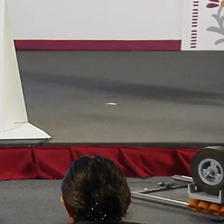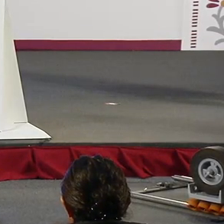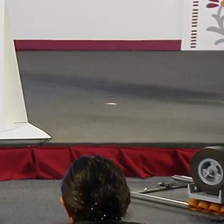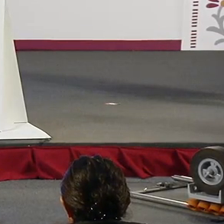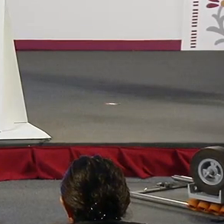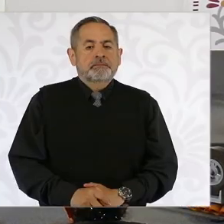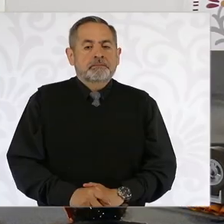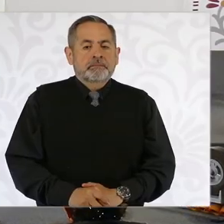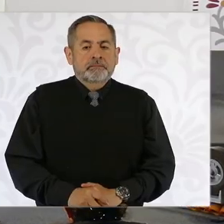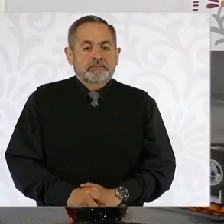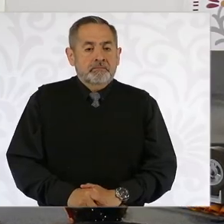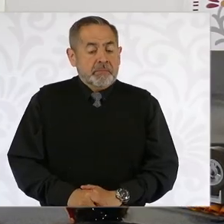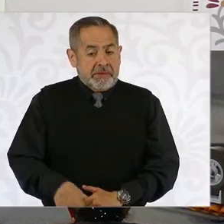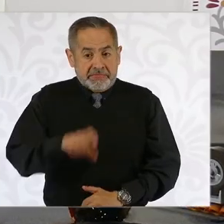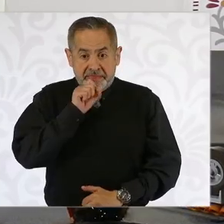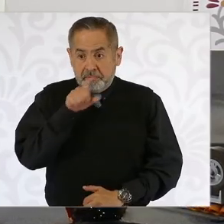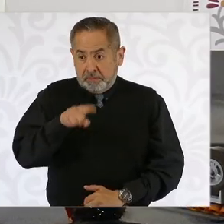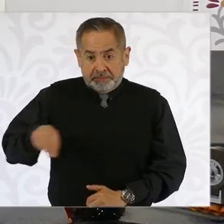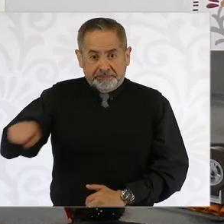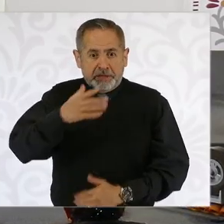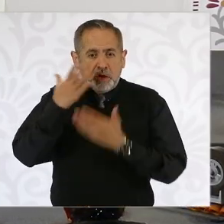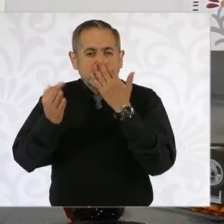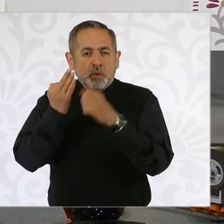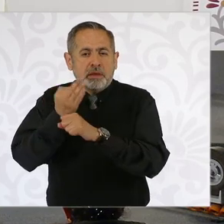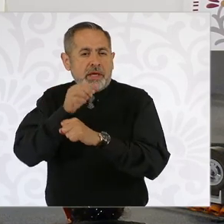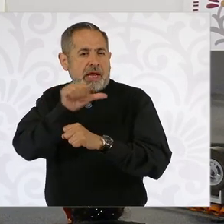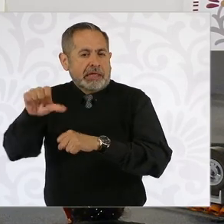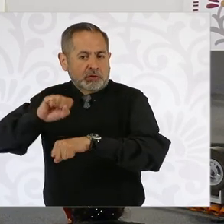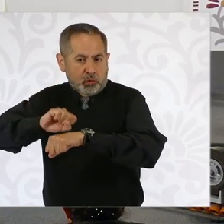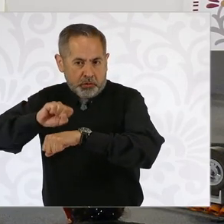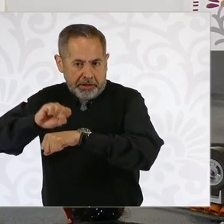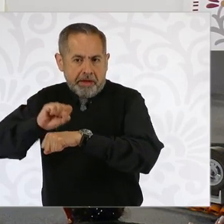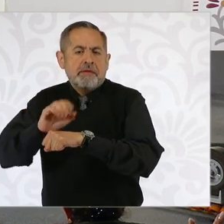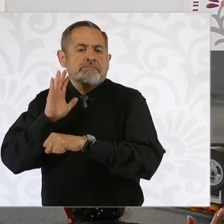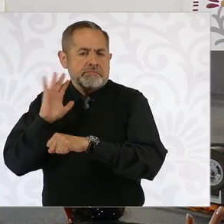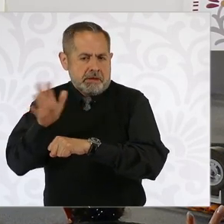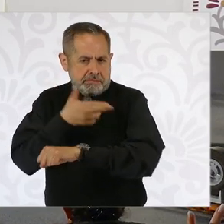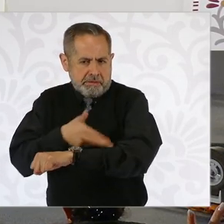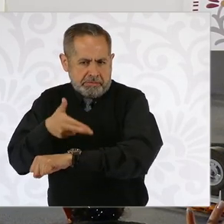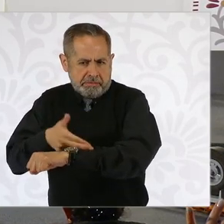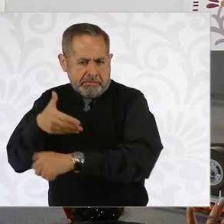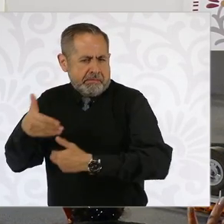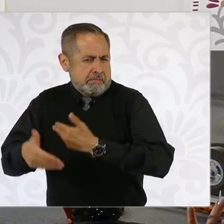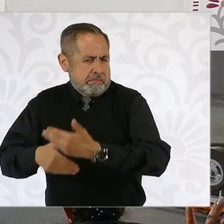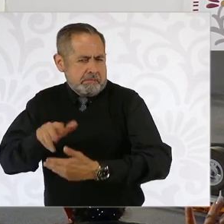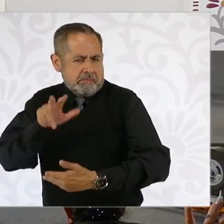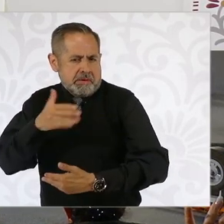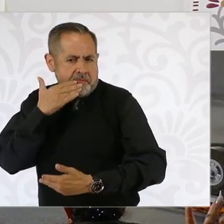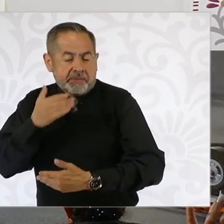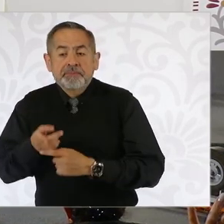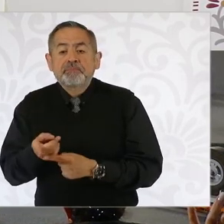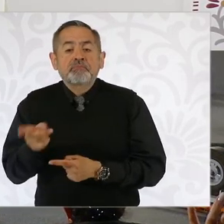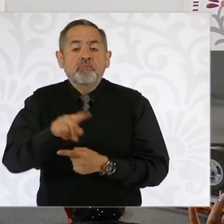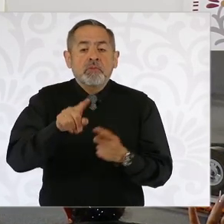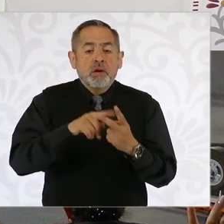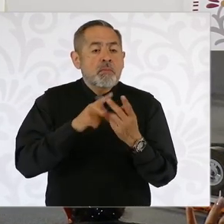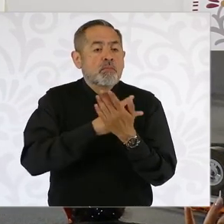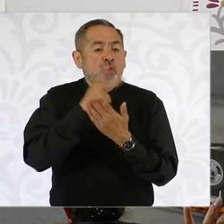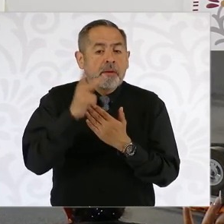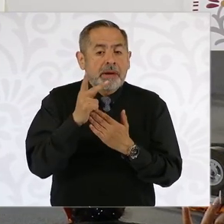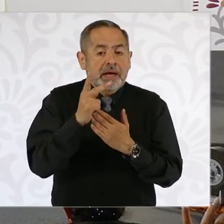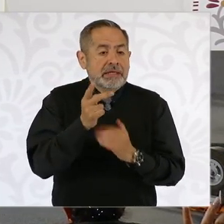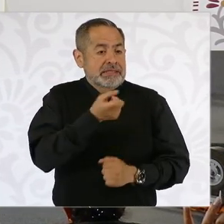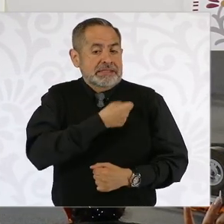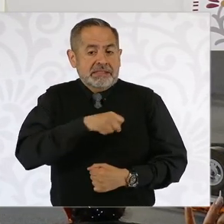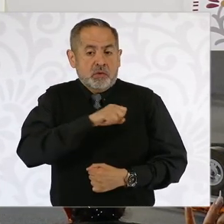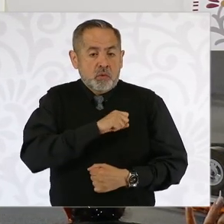estudiantes de secundaria van muy avanzadas. Y el programa de salud casa por casa para